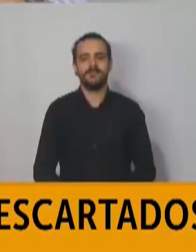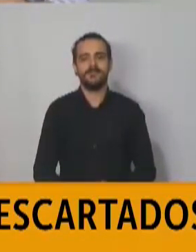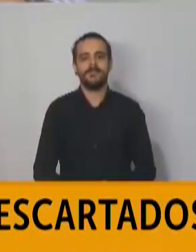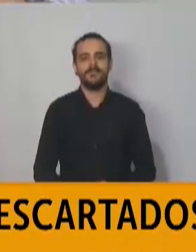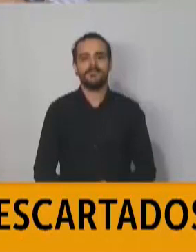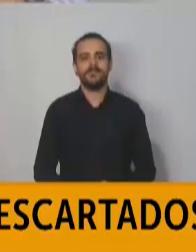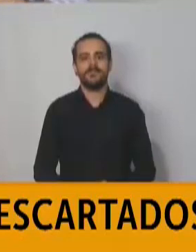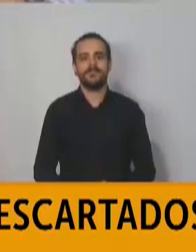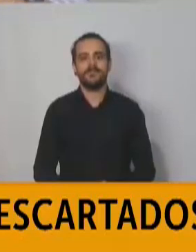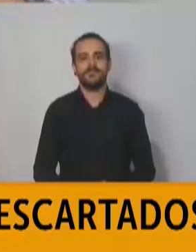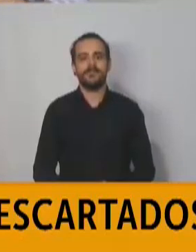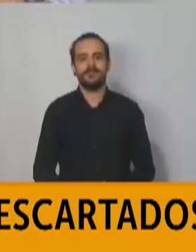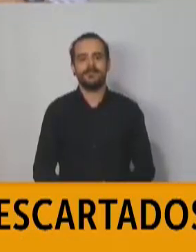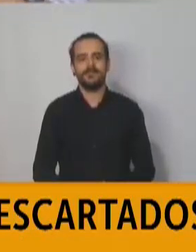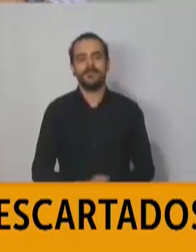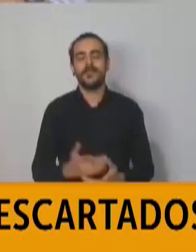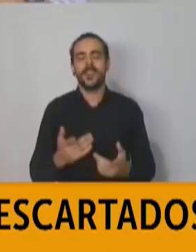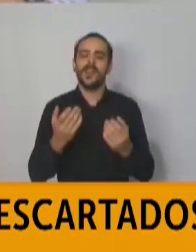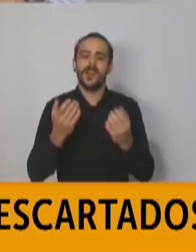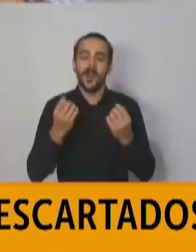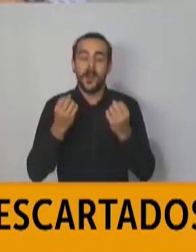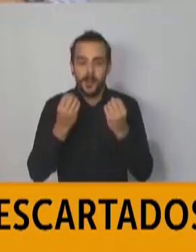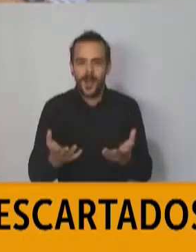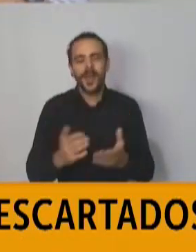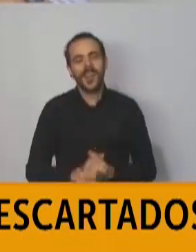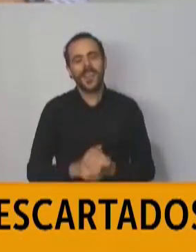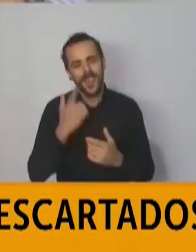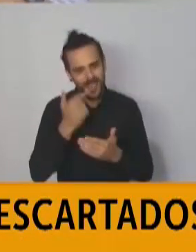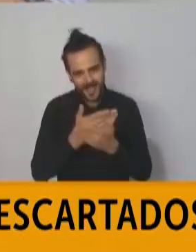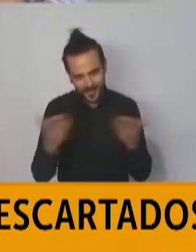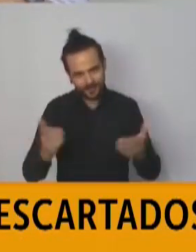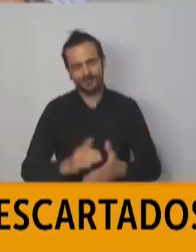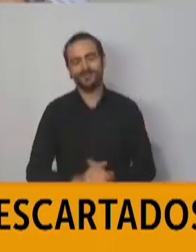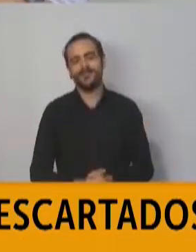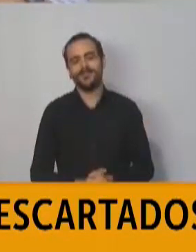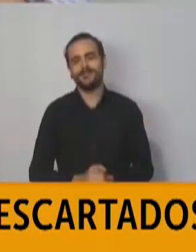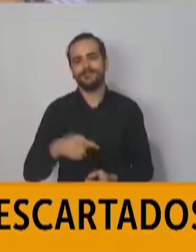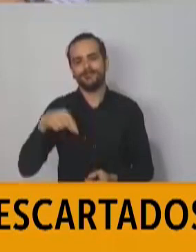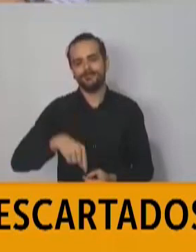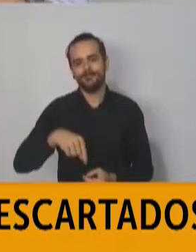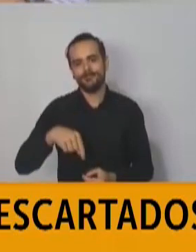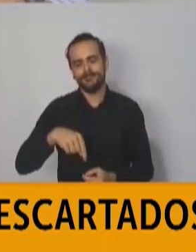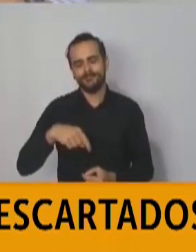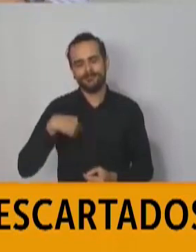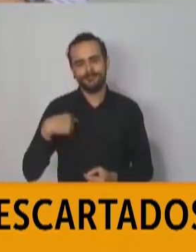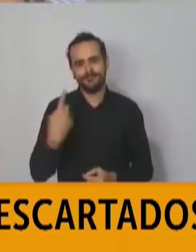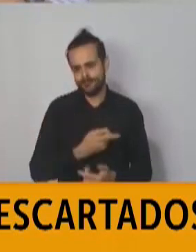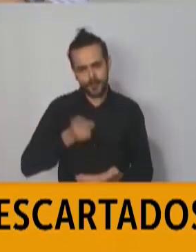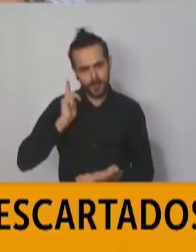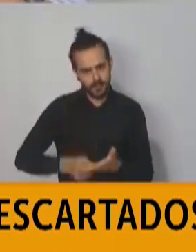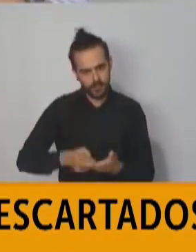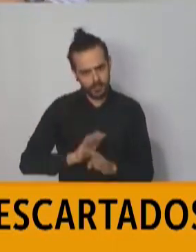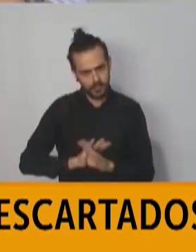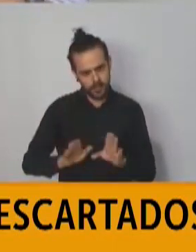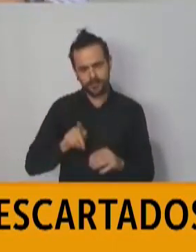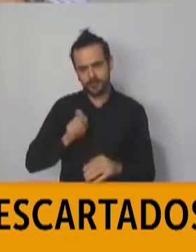Bien. Bueno, buenos días para todos. En esta definición política que ha dado el Gobernador